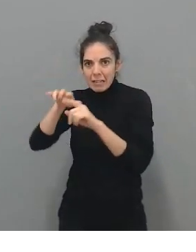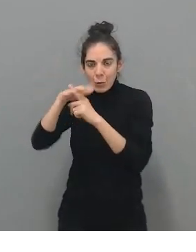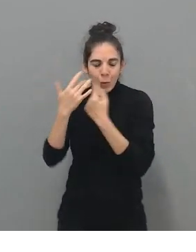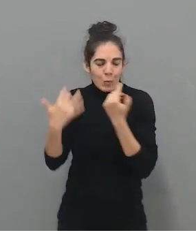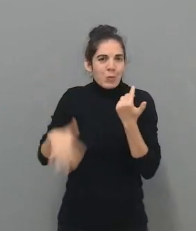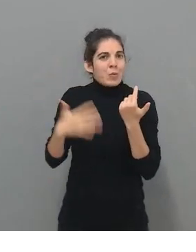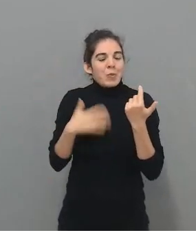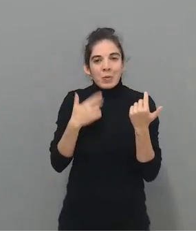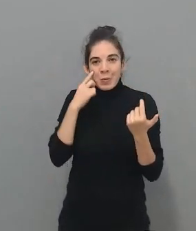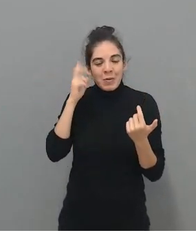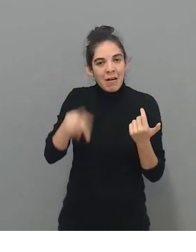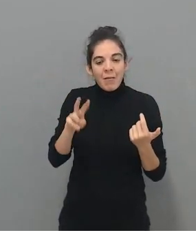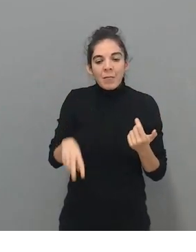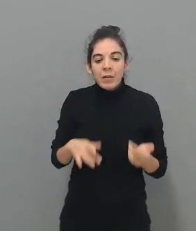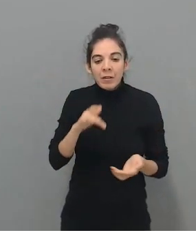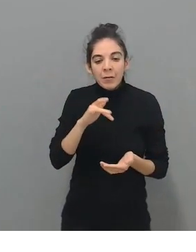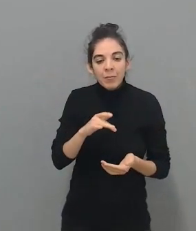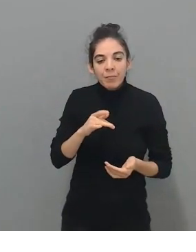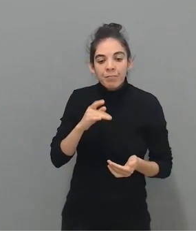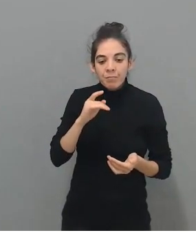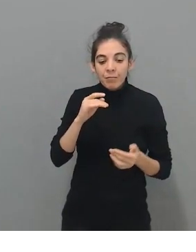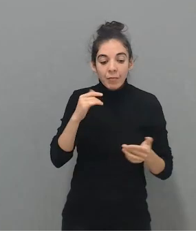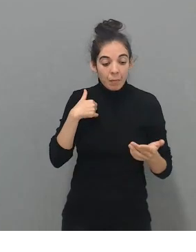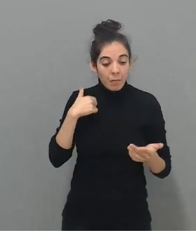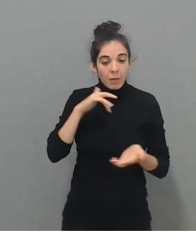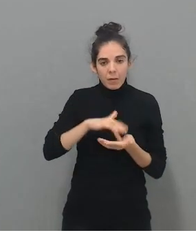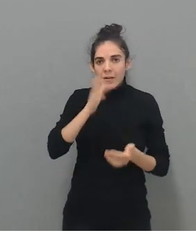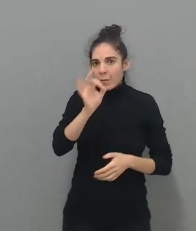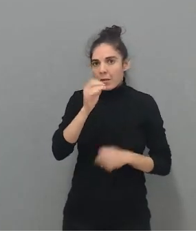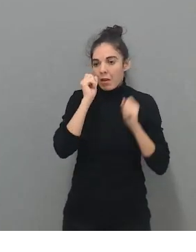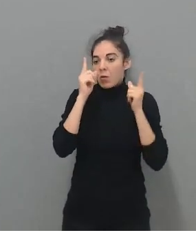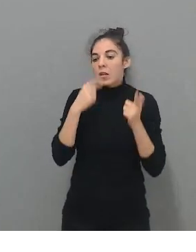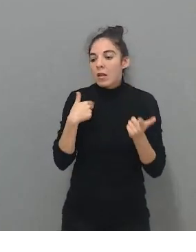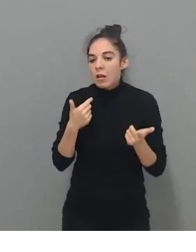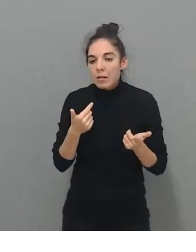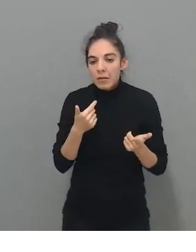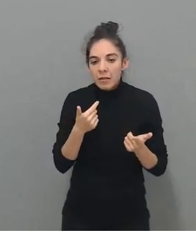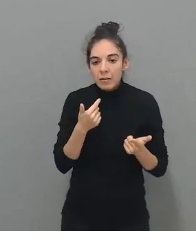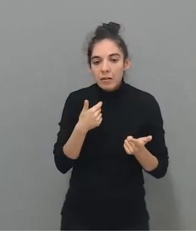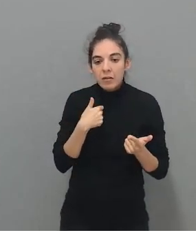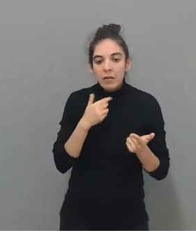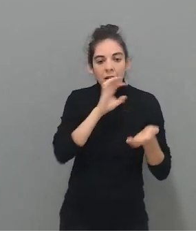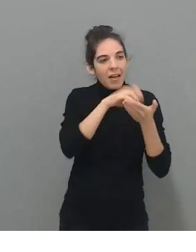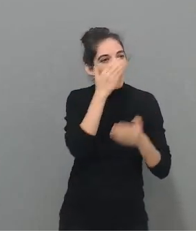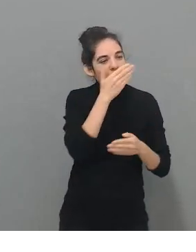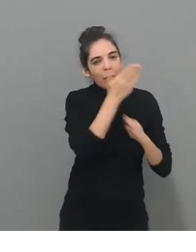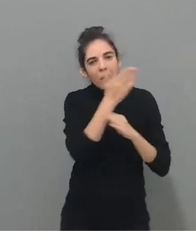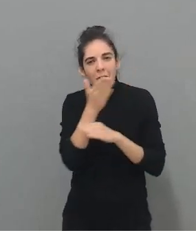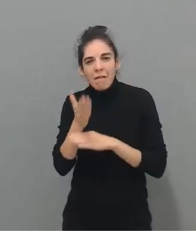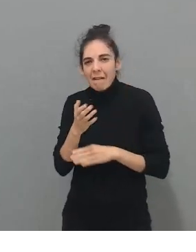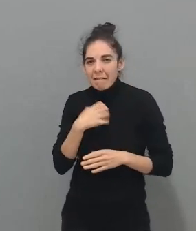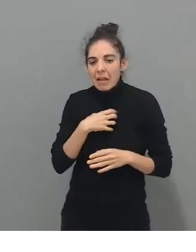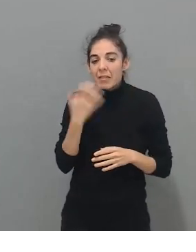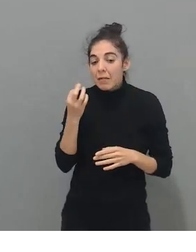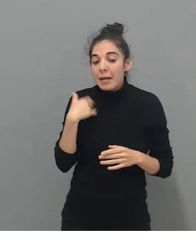Actualmente nos dimos cuenta que, claro, yo o cualquier persona no podíamos estar en los centros educativos, sino que las profesionales de pedagogía